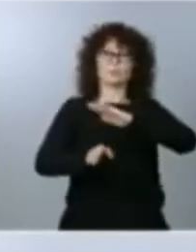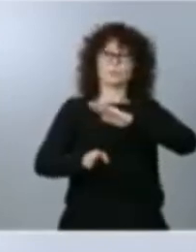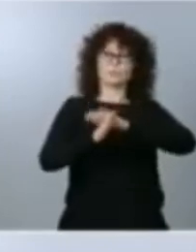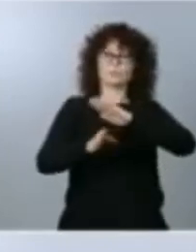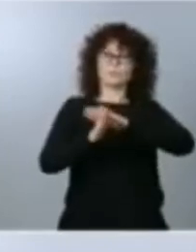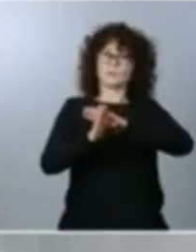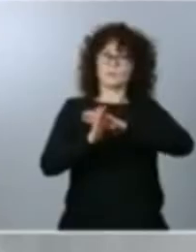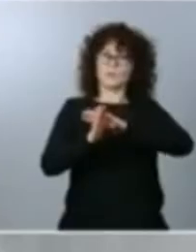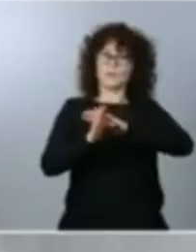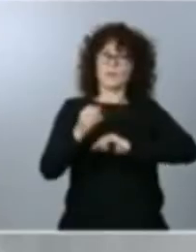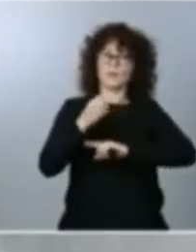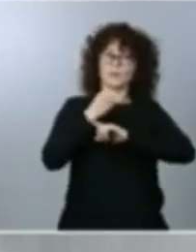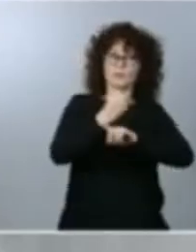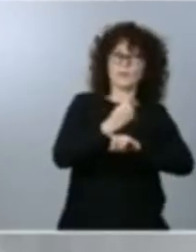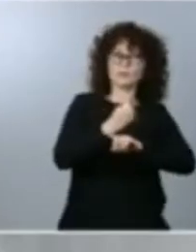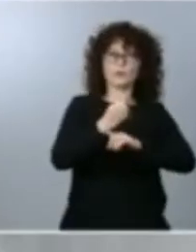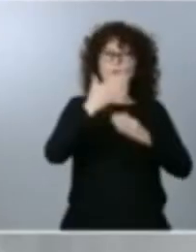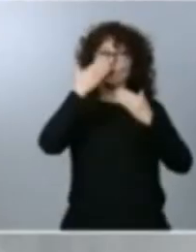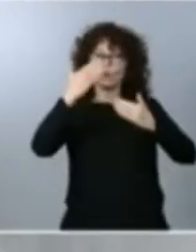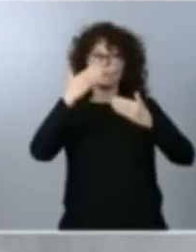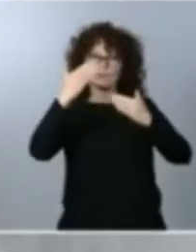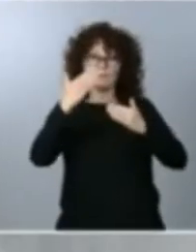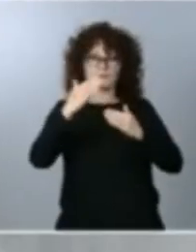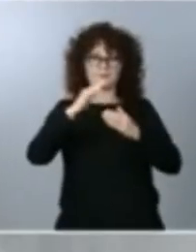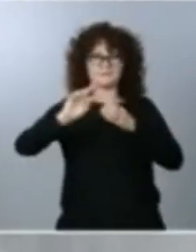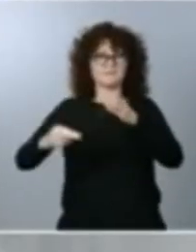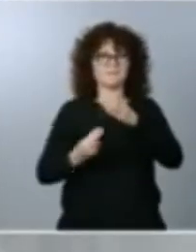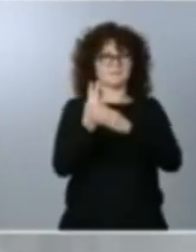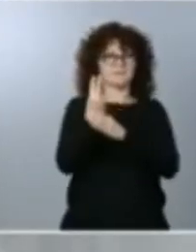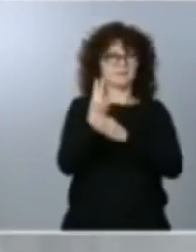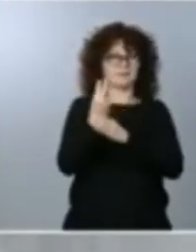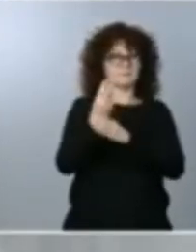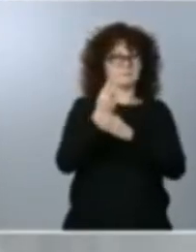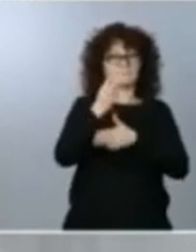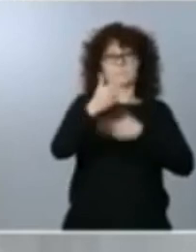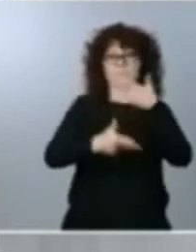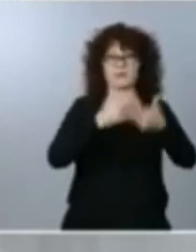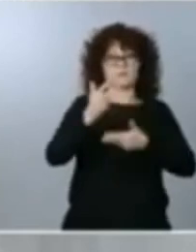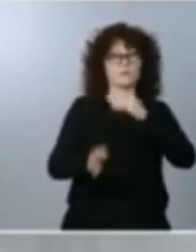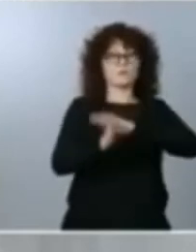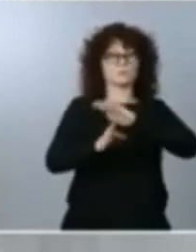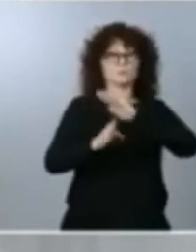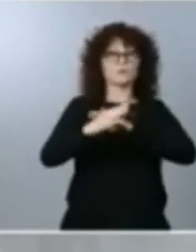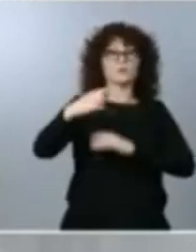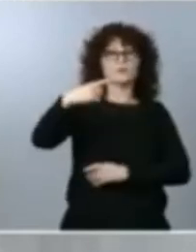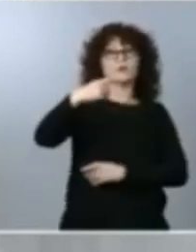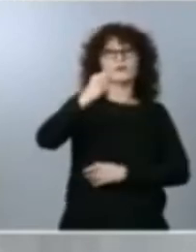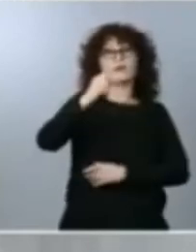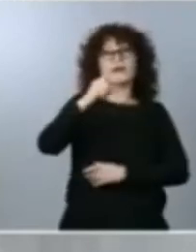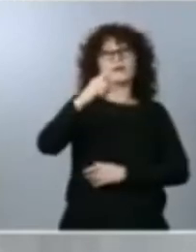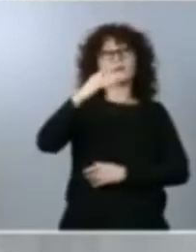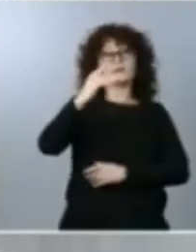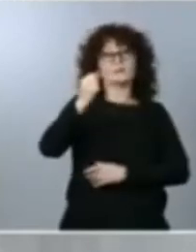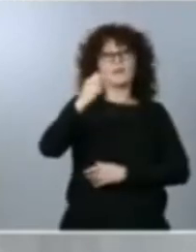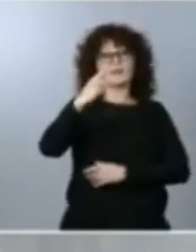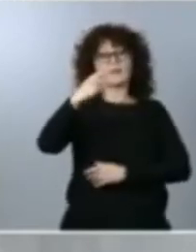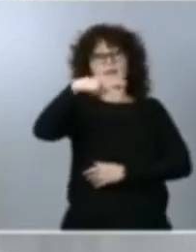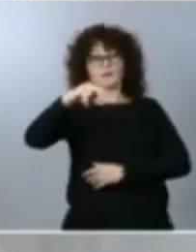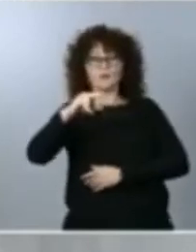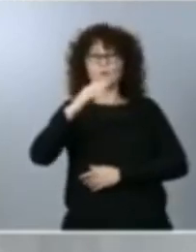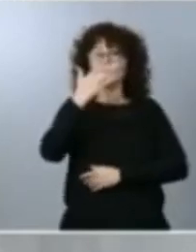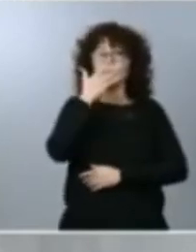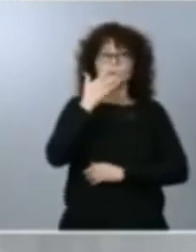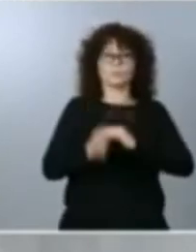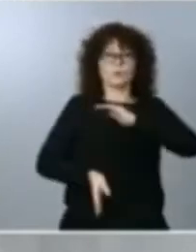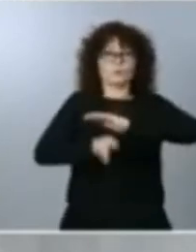a Etarras en el País Vasco como ocurre a día de hoy en el municipio de Galdácano donde su alcalde no ha ordenado retirar los carteles de apoyo al